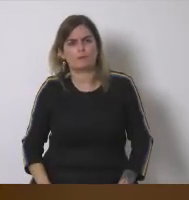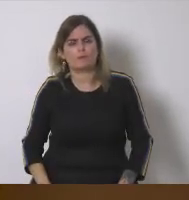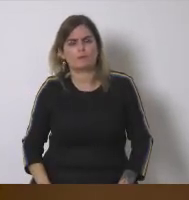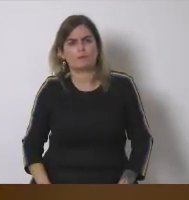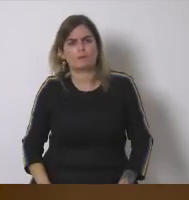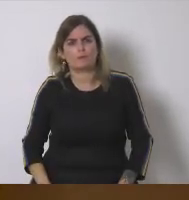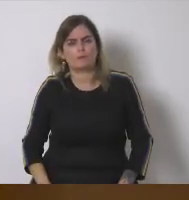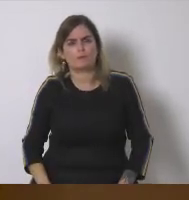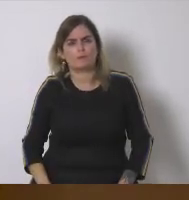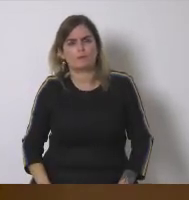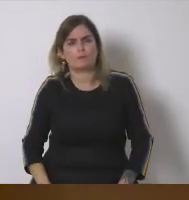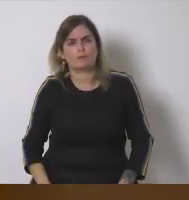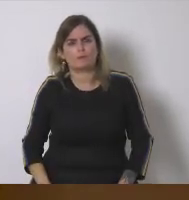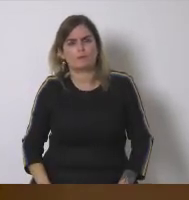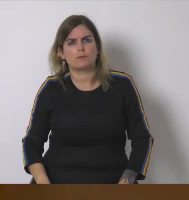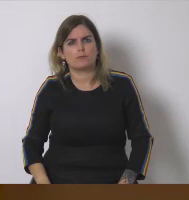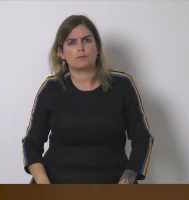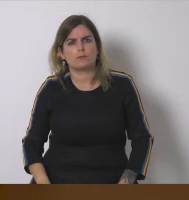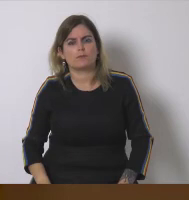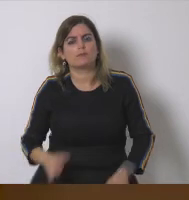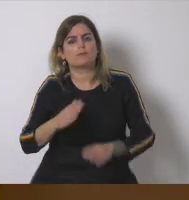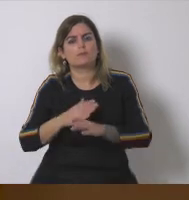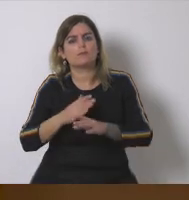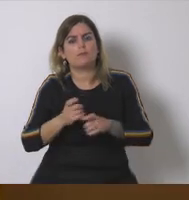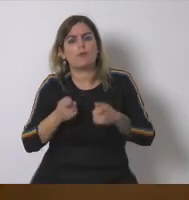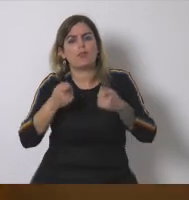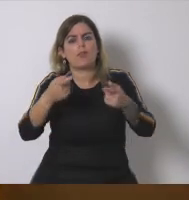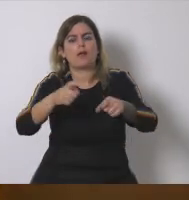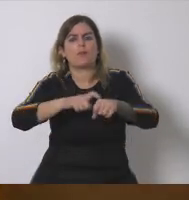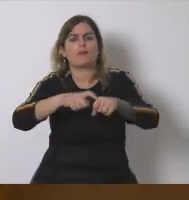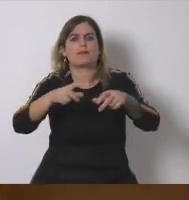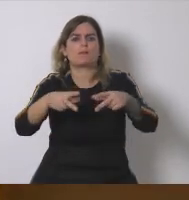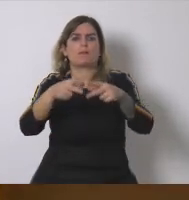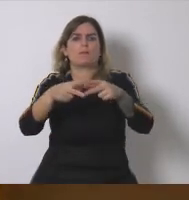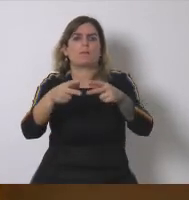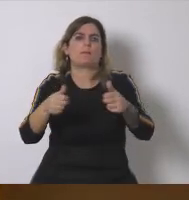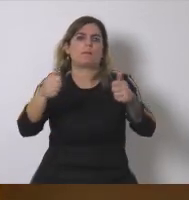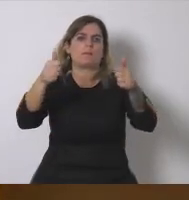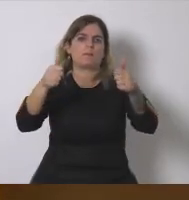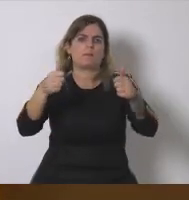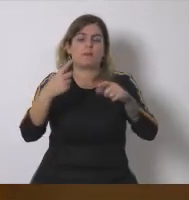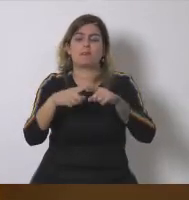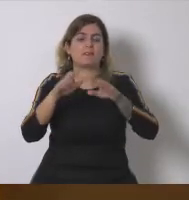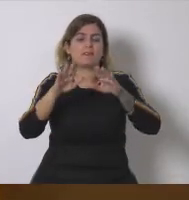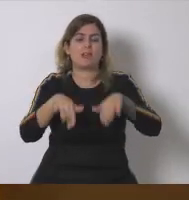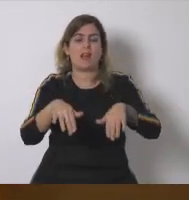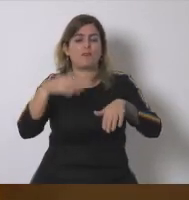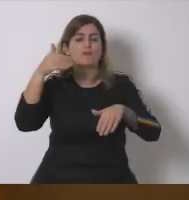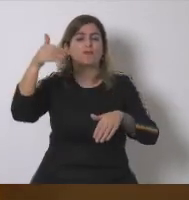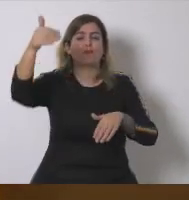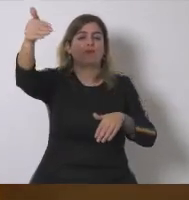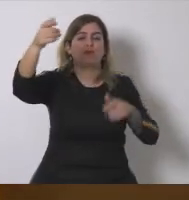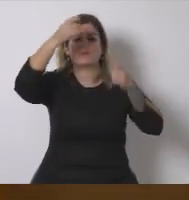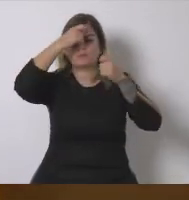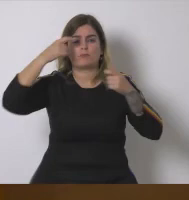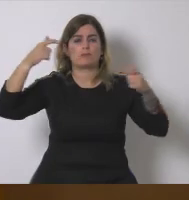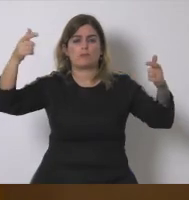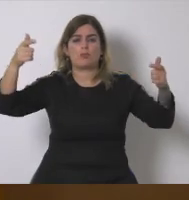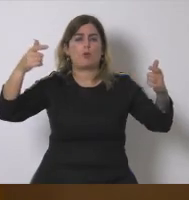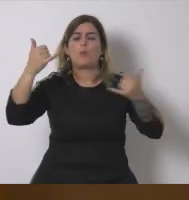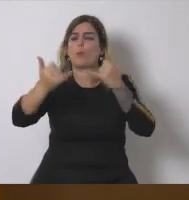y que prioricen más estos aspectos sociales porque si no nos